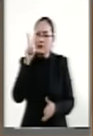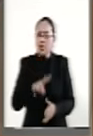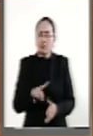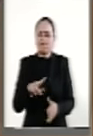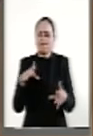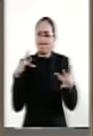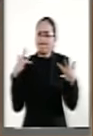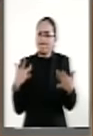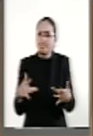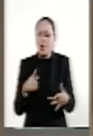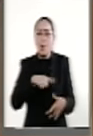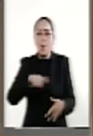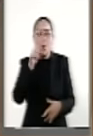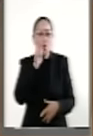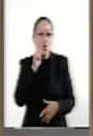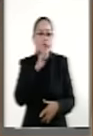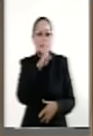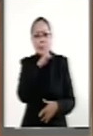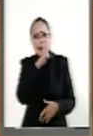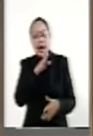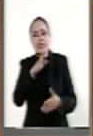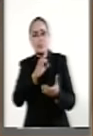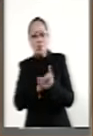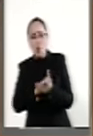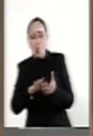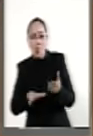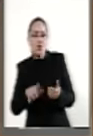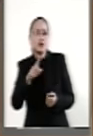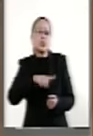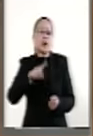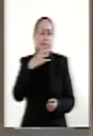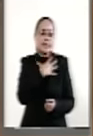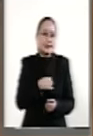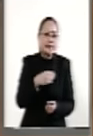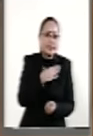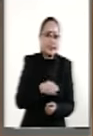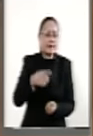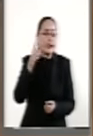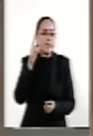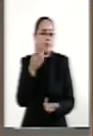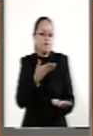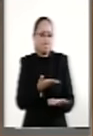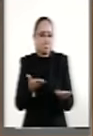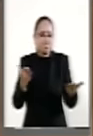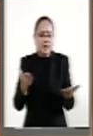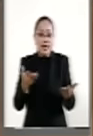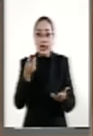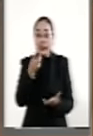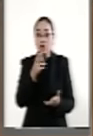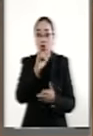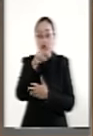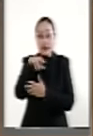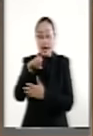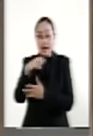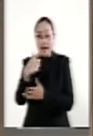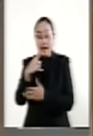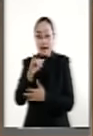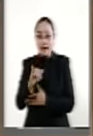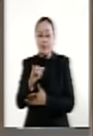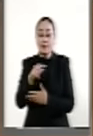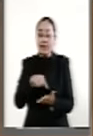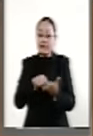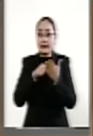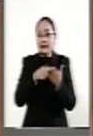de mujeres madres, mujeres esposas, mujeres hijas. Y de acuerdo con el Inegi, siete